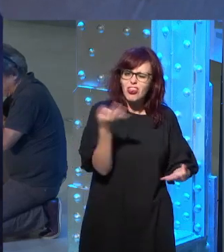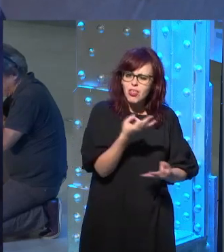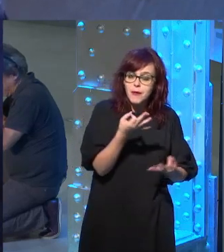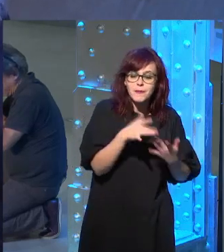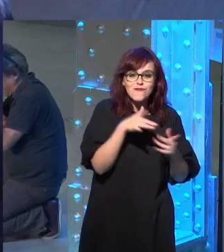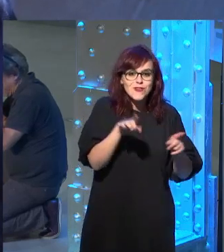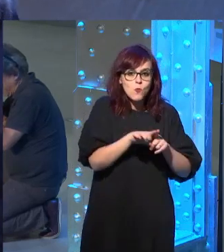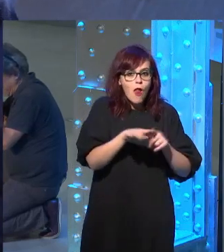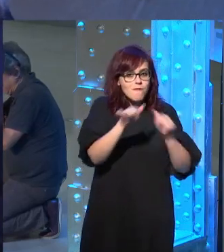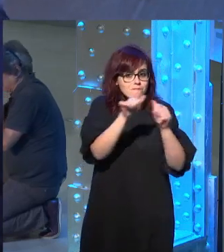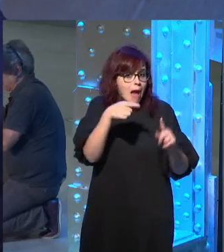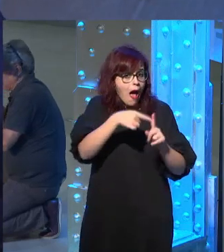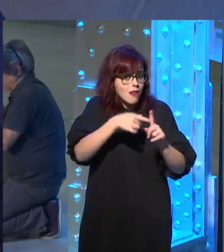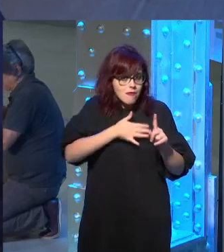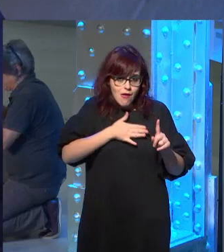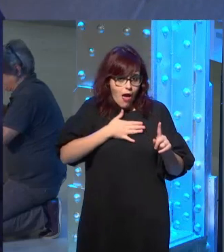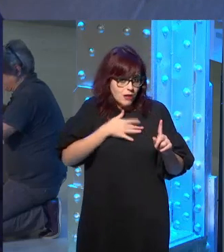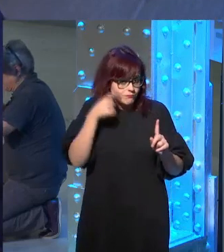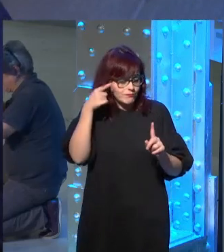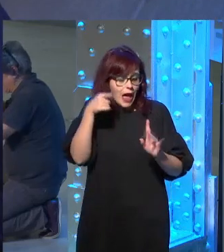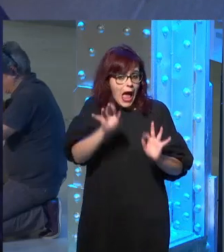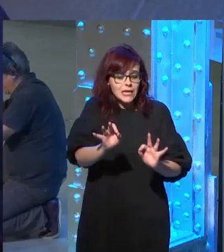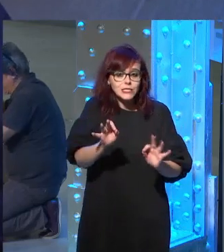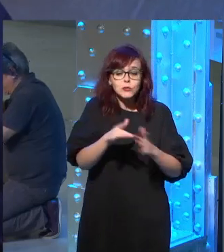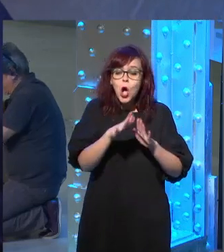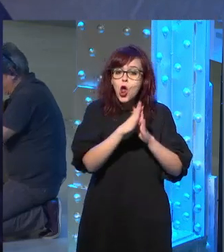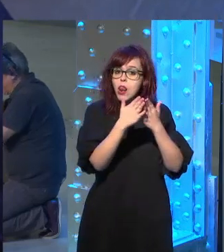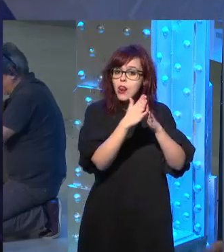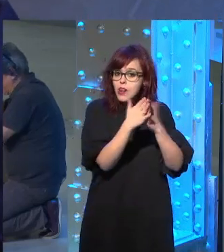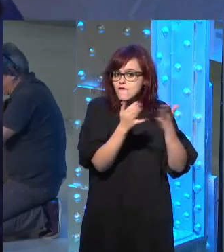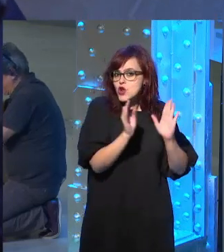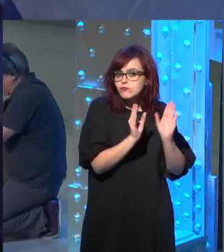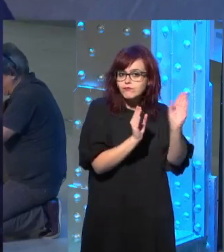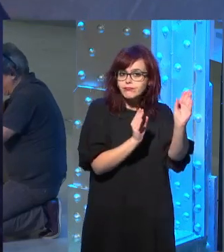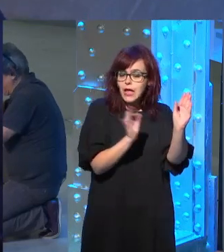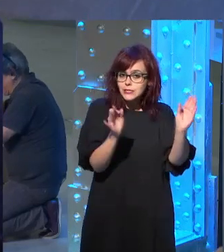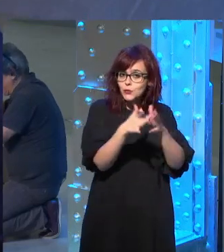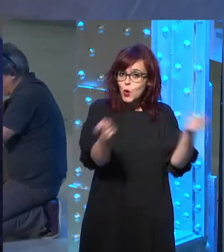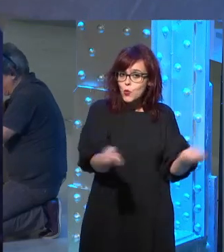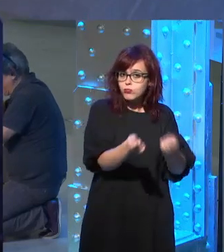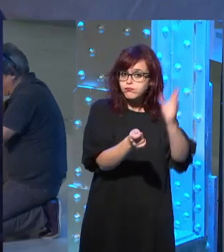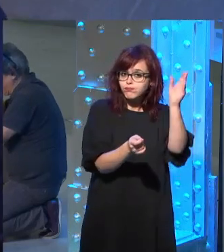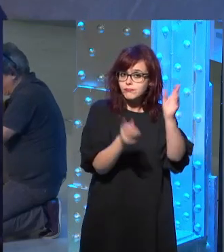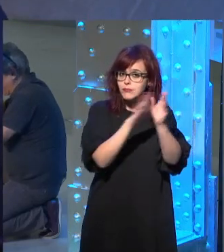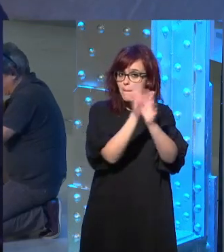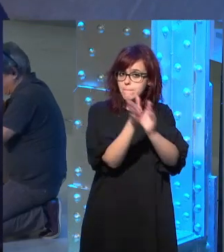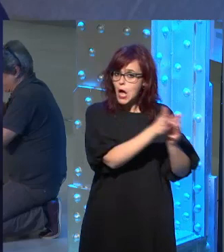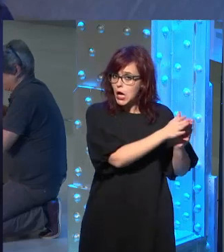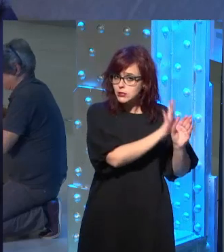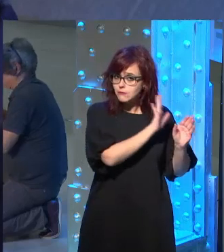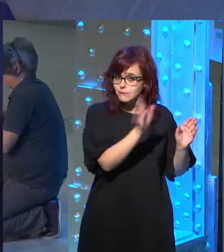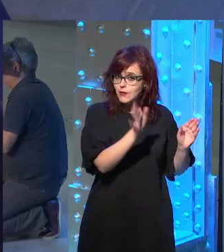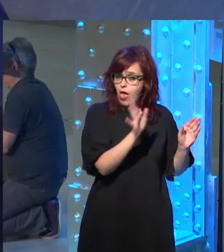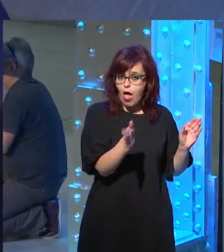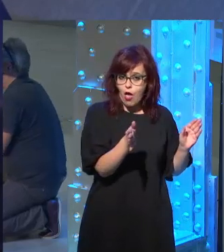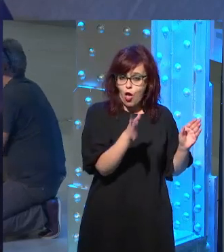ese fetichismo creo que un libro está ahí cuando sale ya está y que